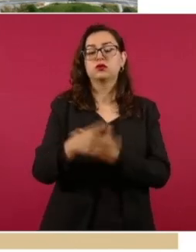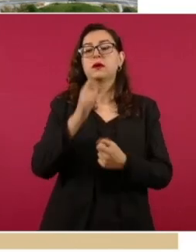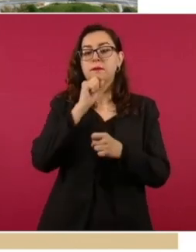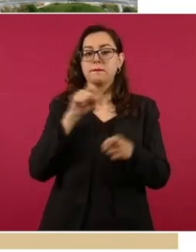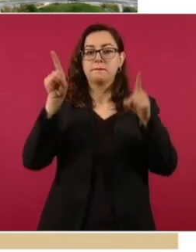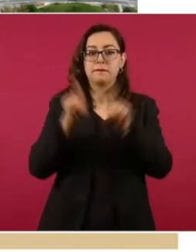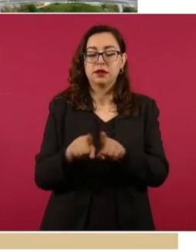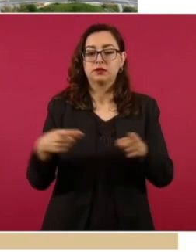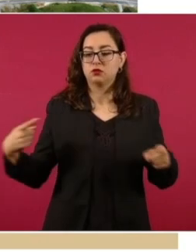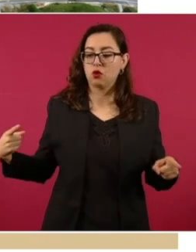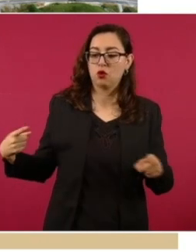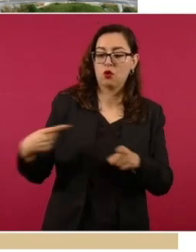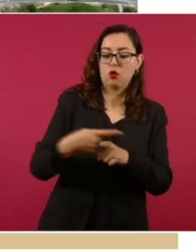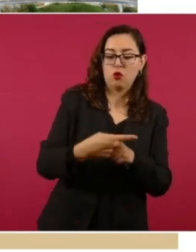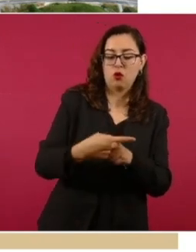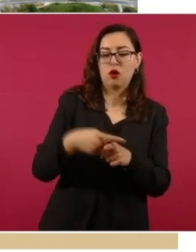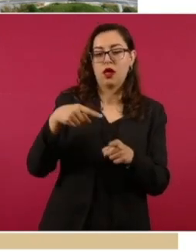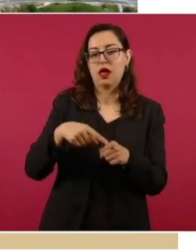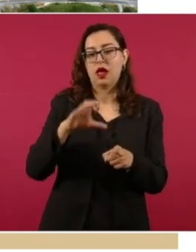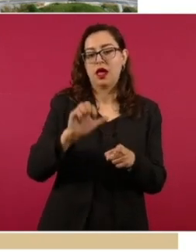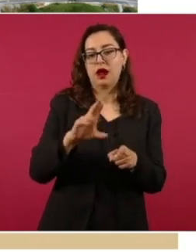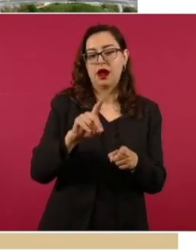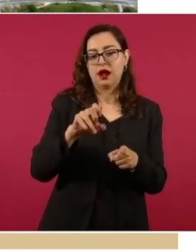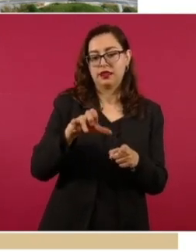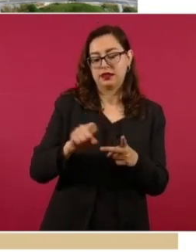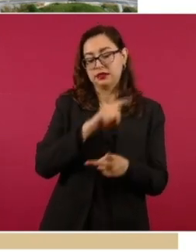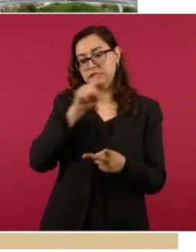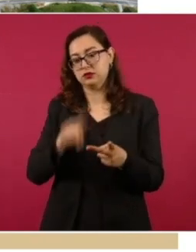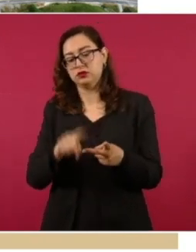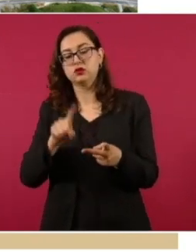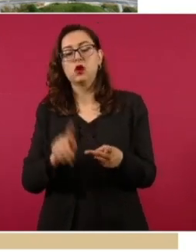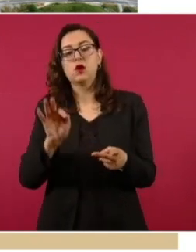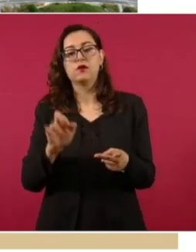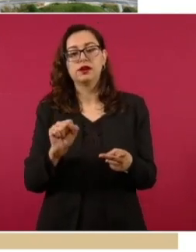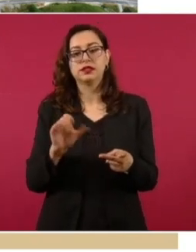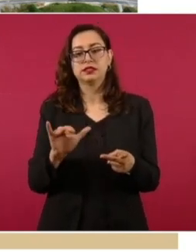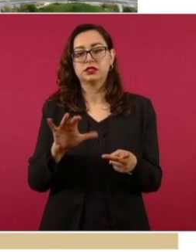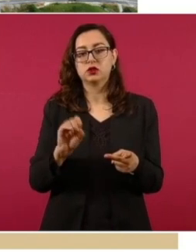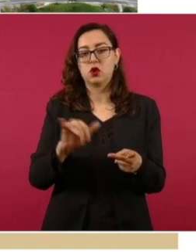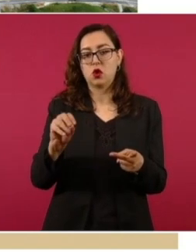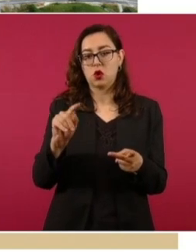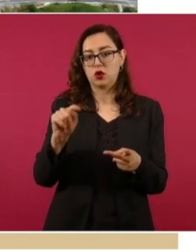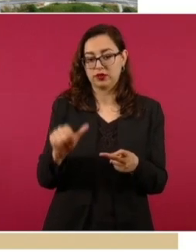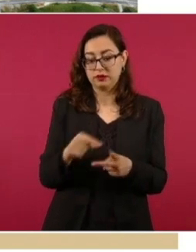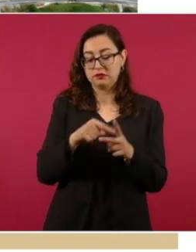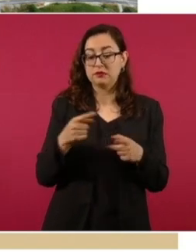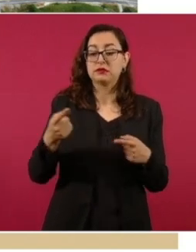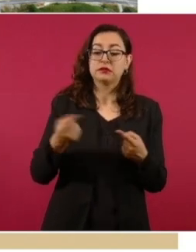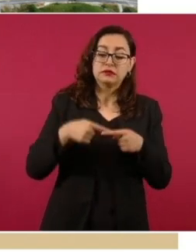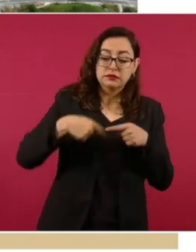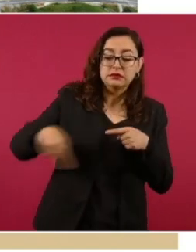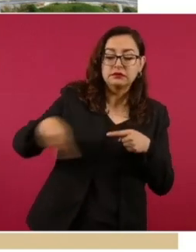uno denominado Cárdenas y otro Francisco J. Santa María. Con esta obra ahorraríamos 45 minutos en donde